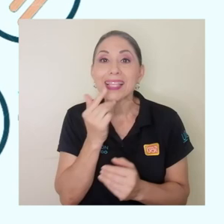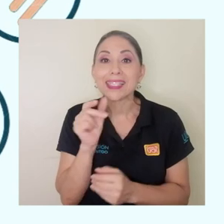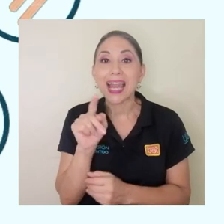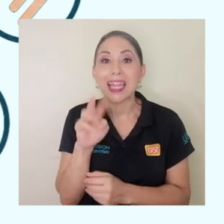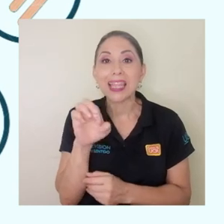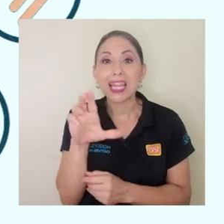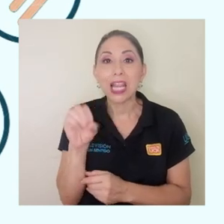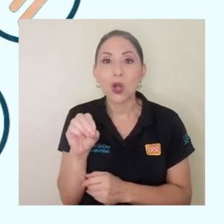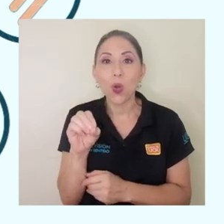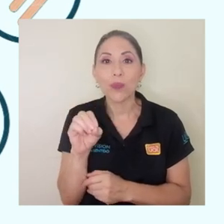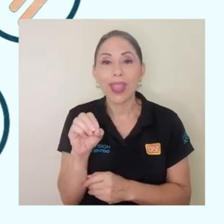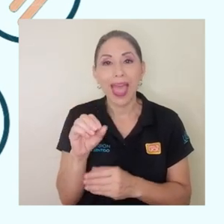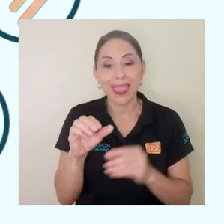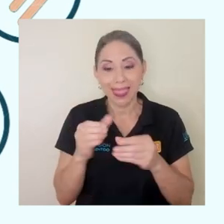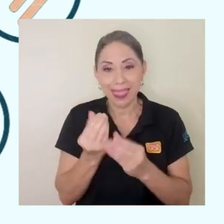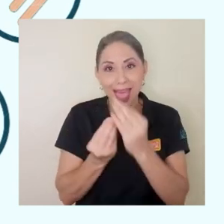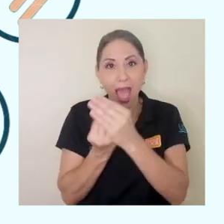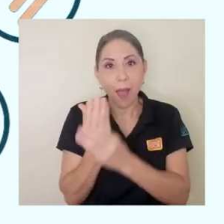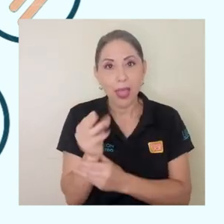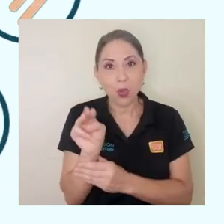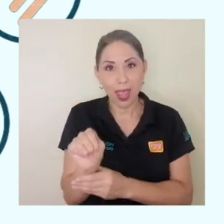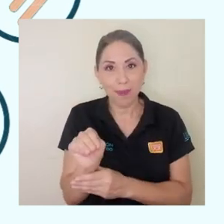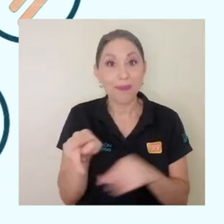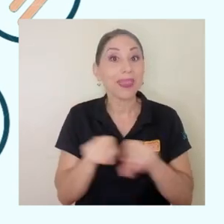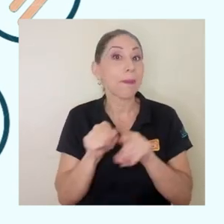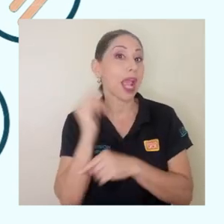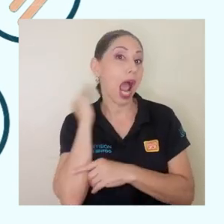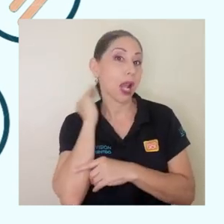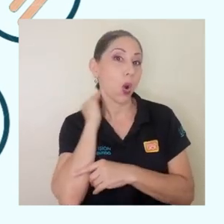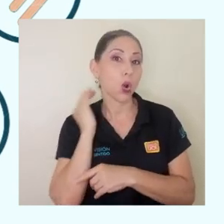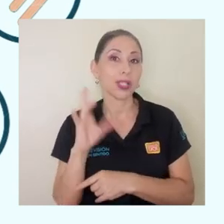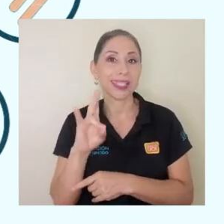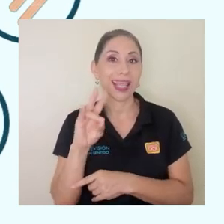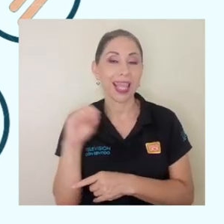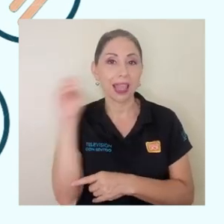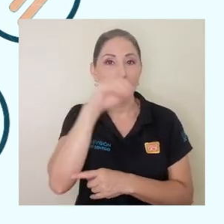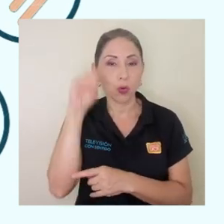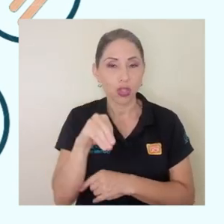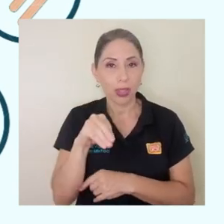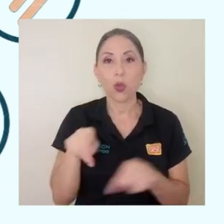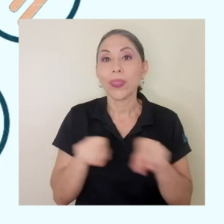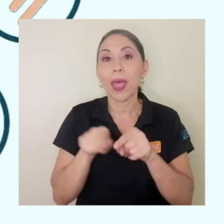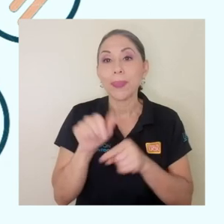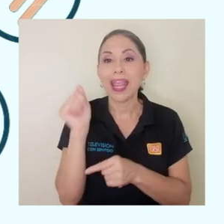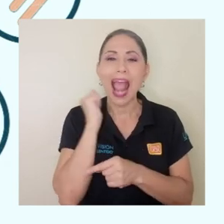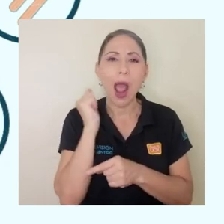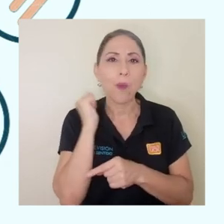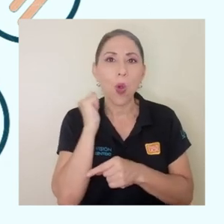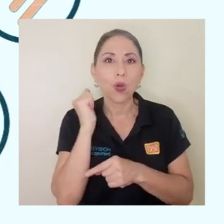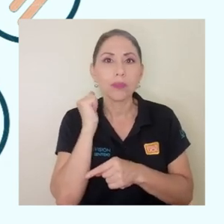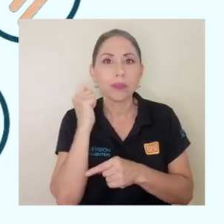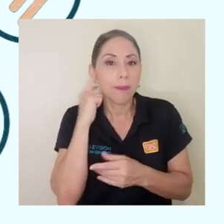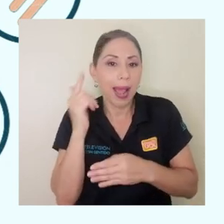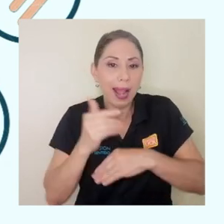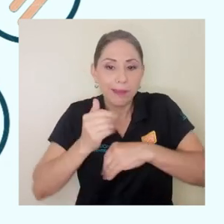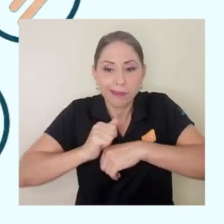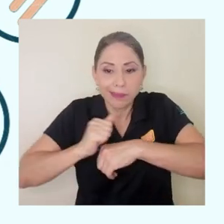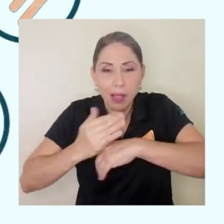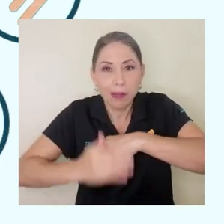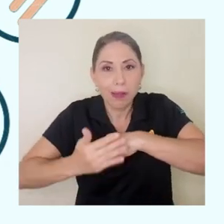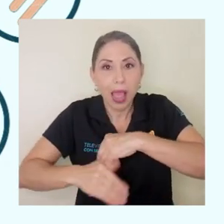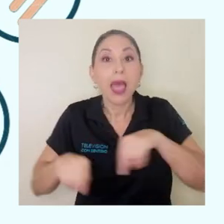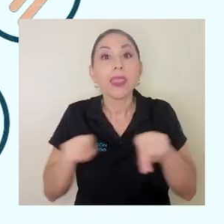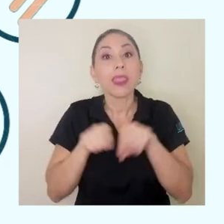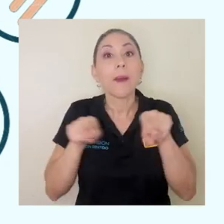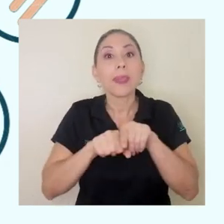guantes de preferencia de nitrilo de talla M, alcohol al 70%, jabón antibacterial para